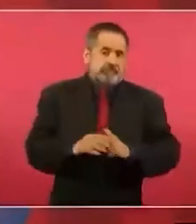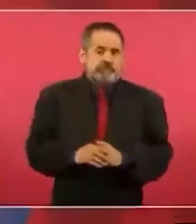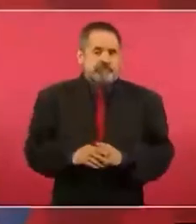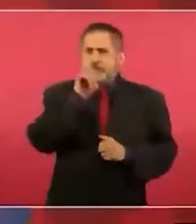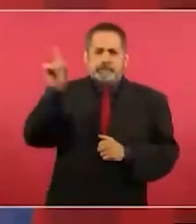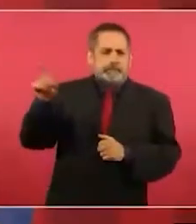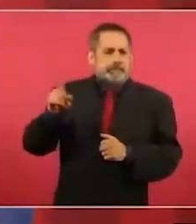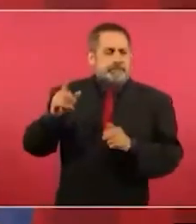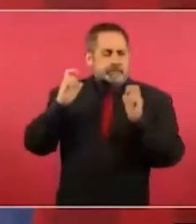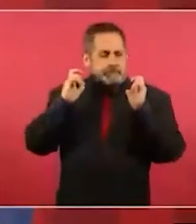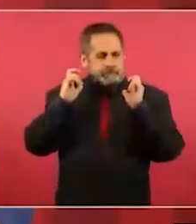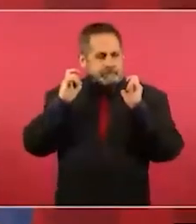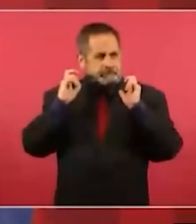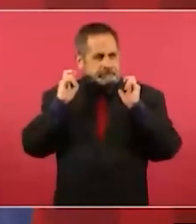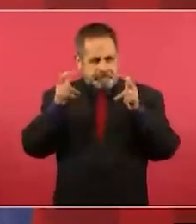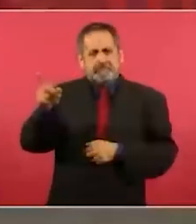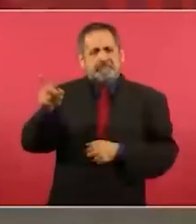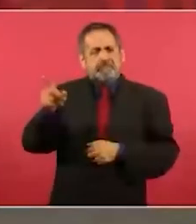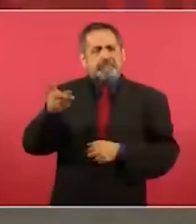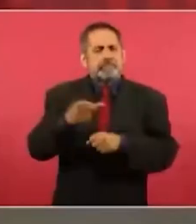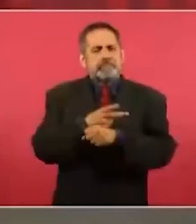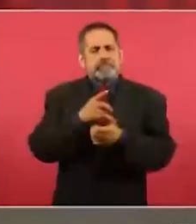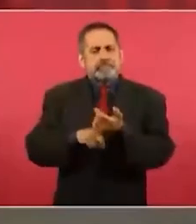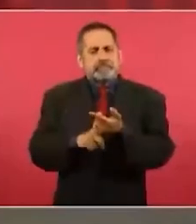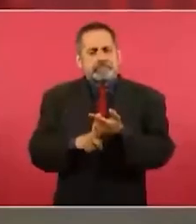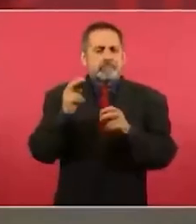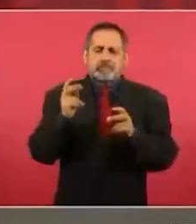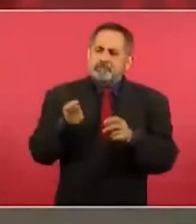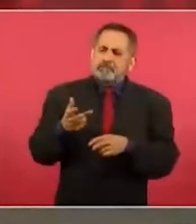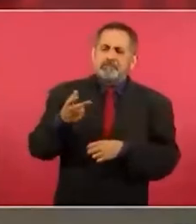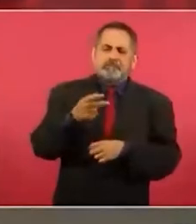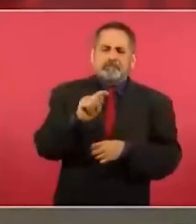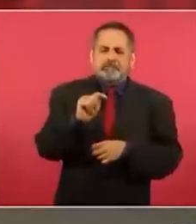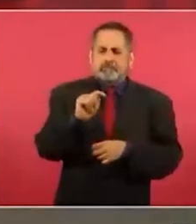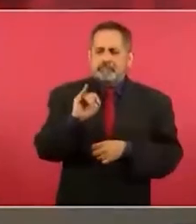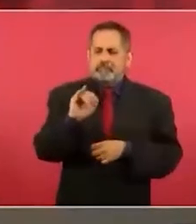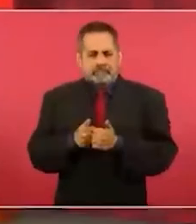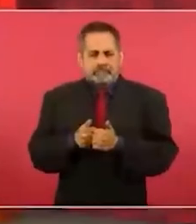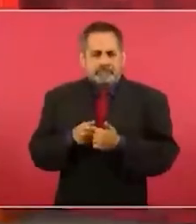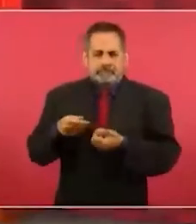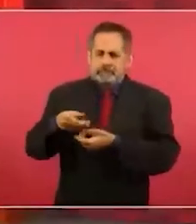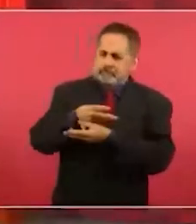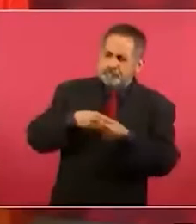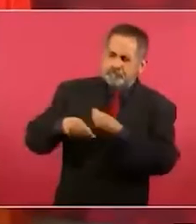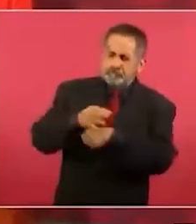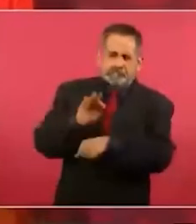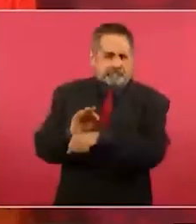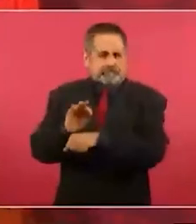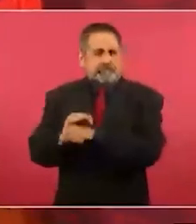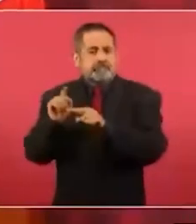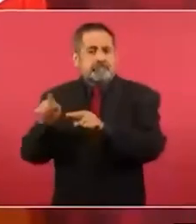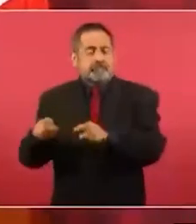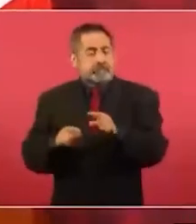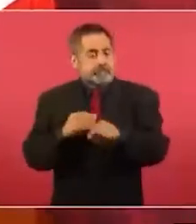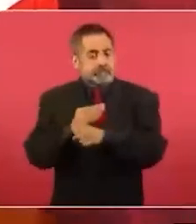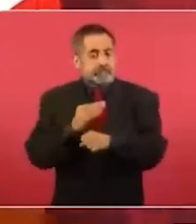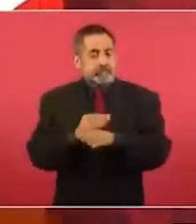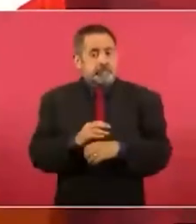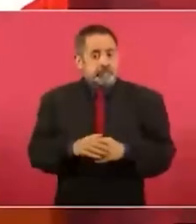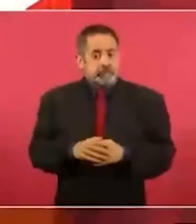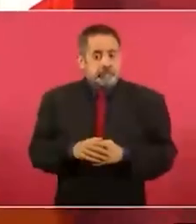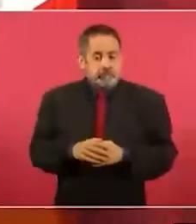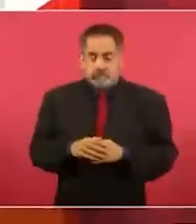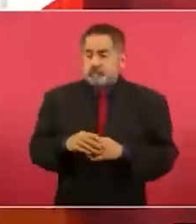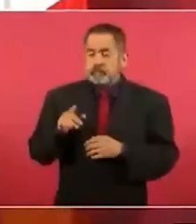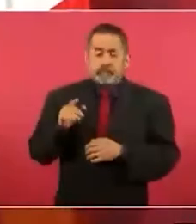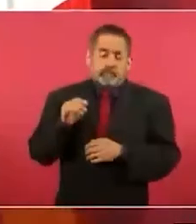En Chiapas Está El tianguis Del bienestar Están Llevando A las